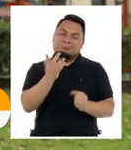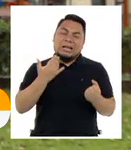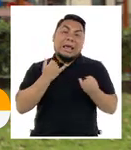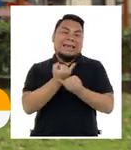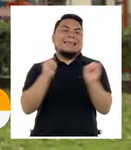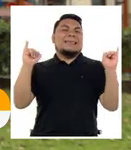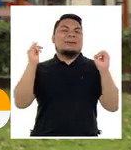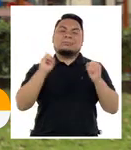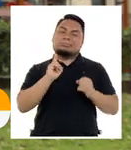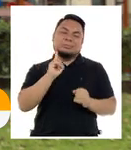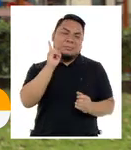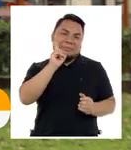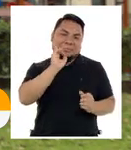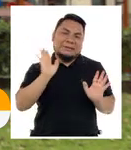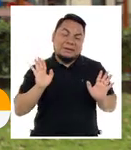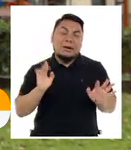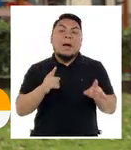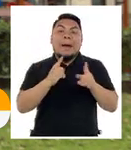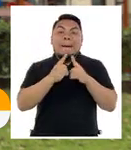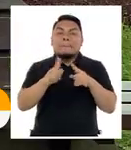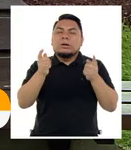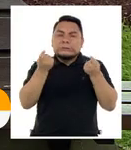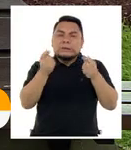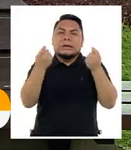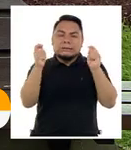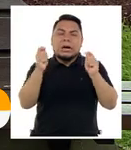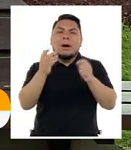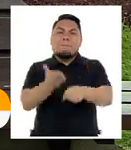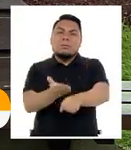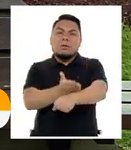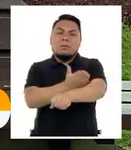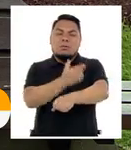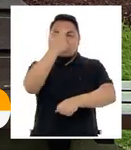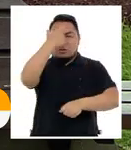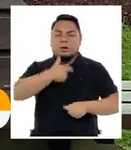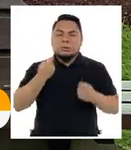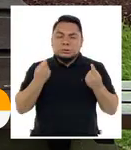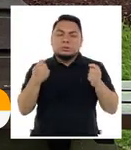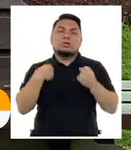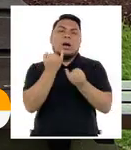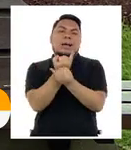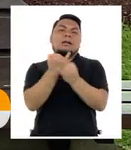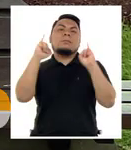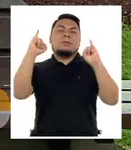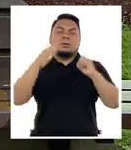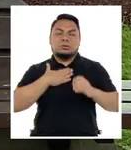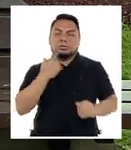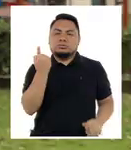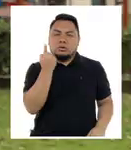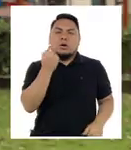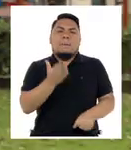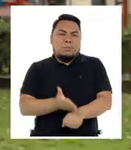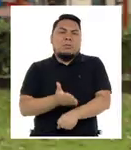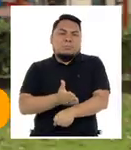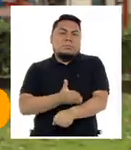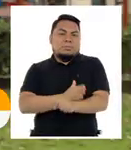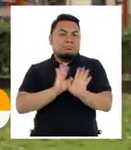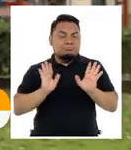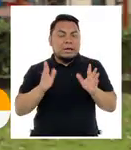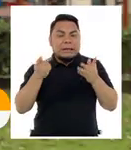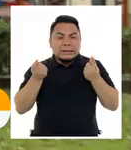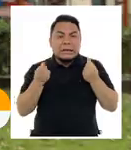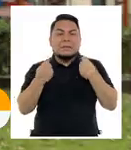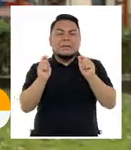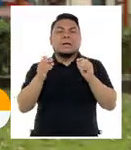absoluta, porque decir eso sería engañarnos. Pero sí debemos luchar por forjarnos un lugar y